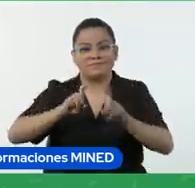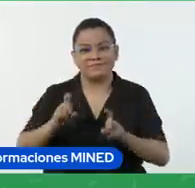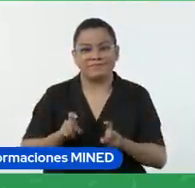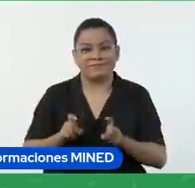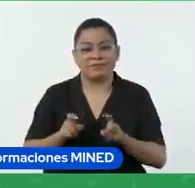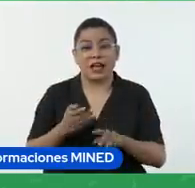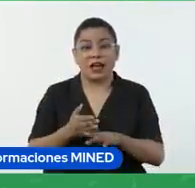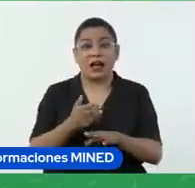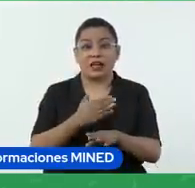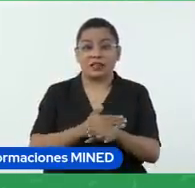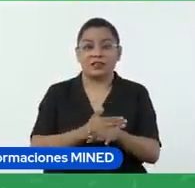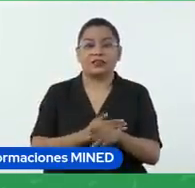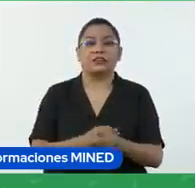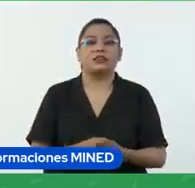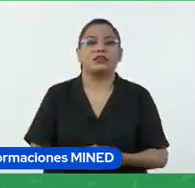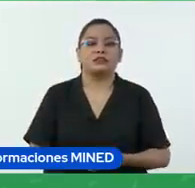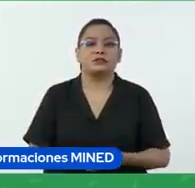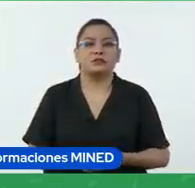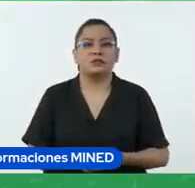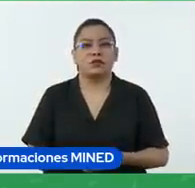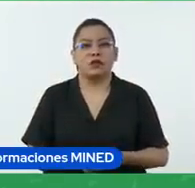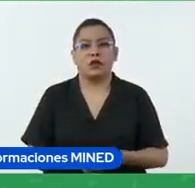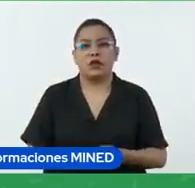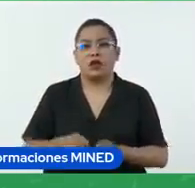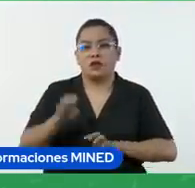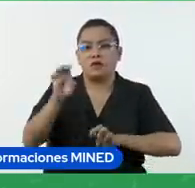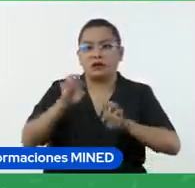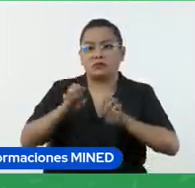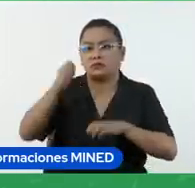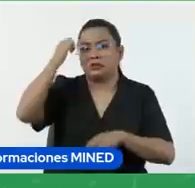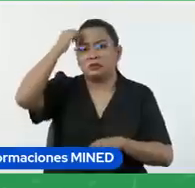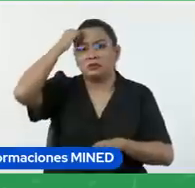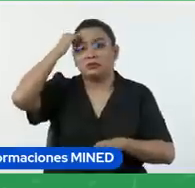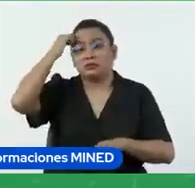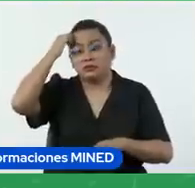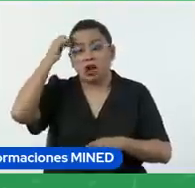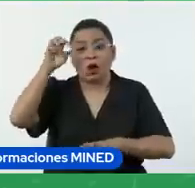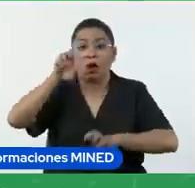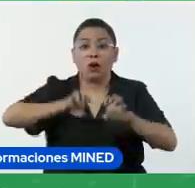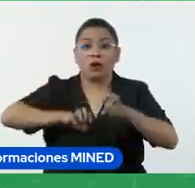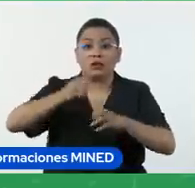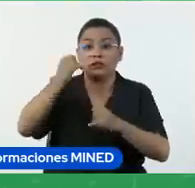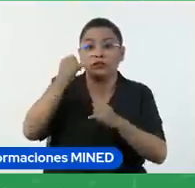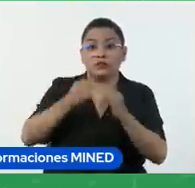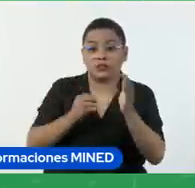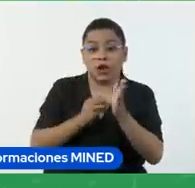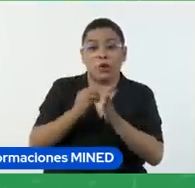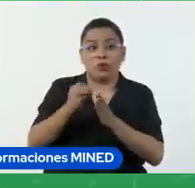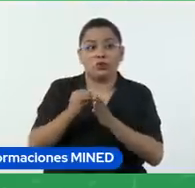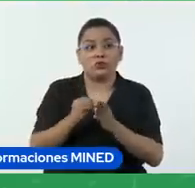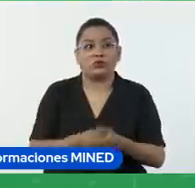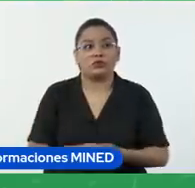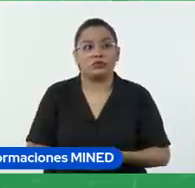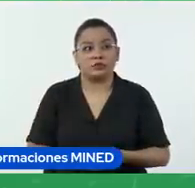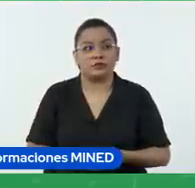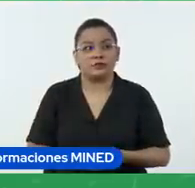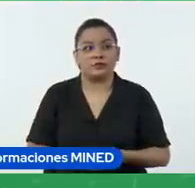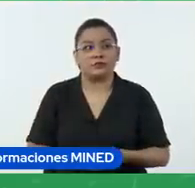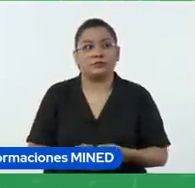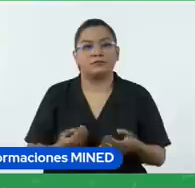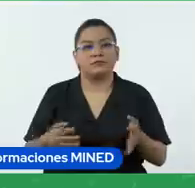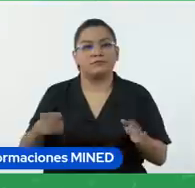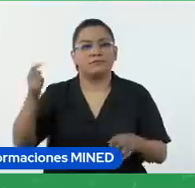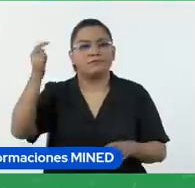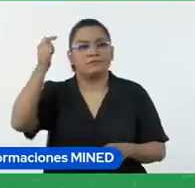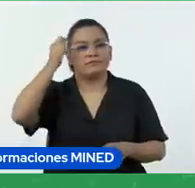sumativas. ¿Han visto que al momento de crear una tarea nos permite también añadir puntaje? En ese caso ya estaríamos pensando en